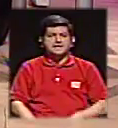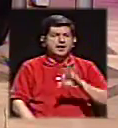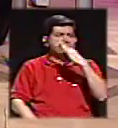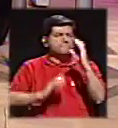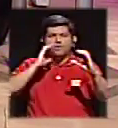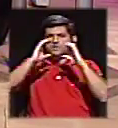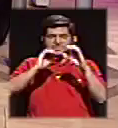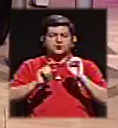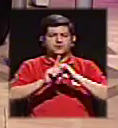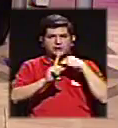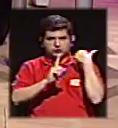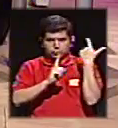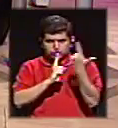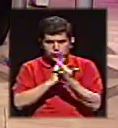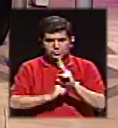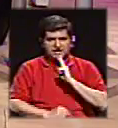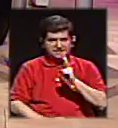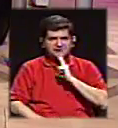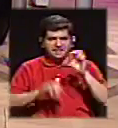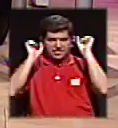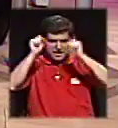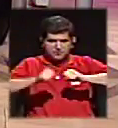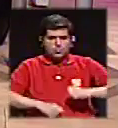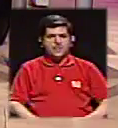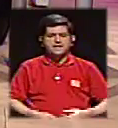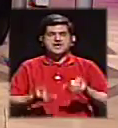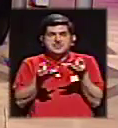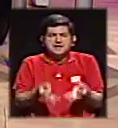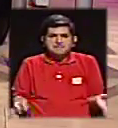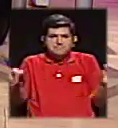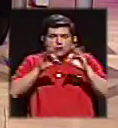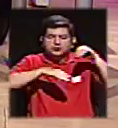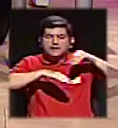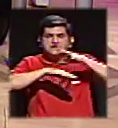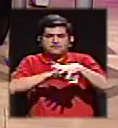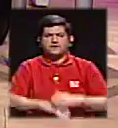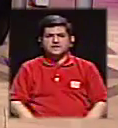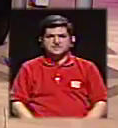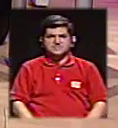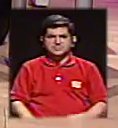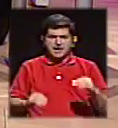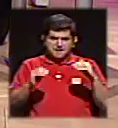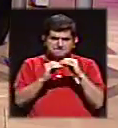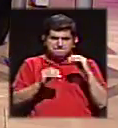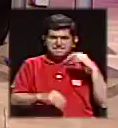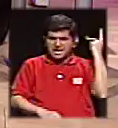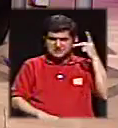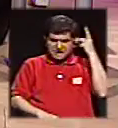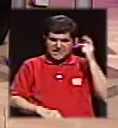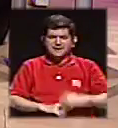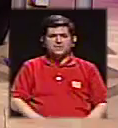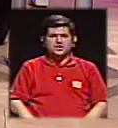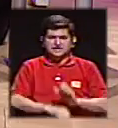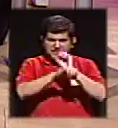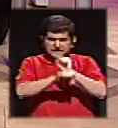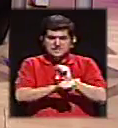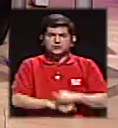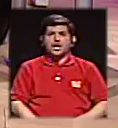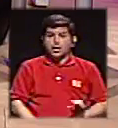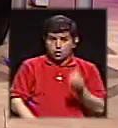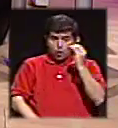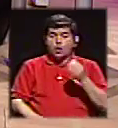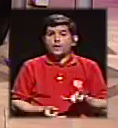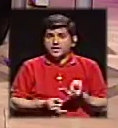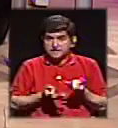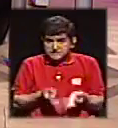medios sociales realmente pueden pesar tanto o más que la política tradicional. a pesar nuestra juventud en ese proceso.